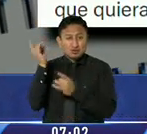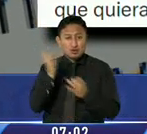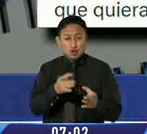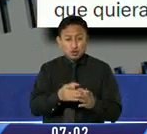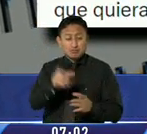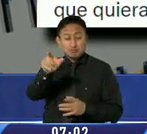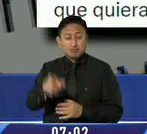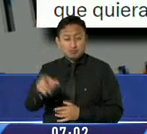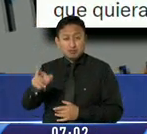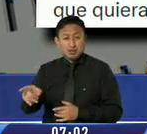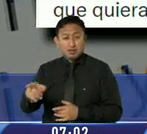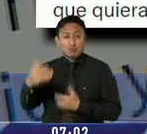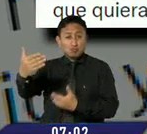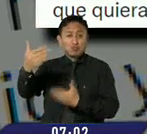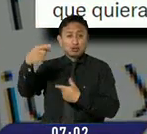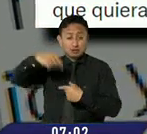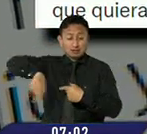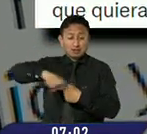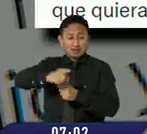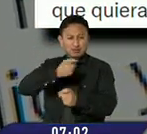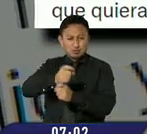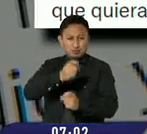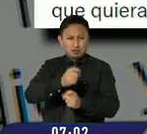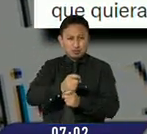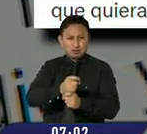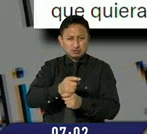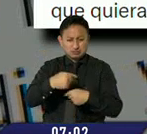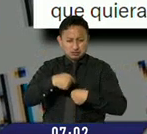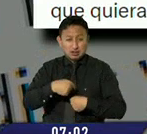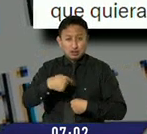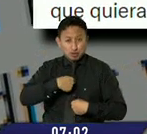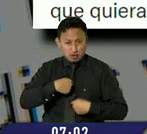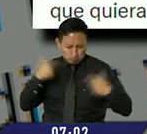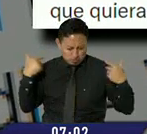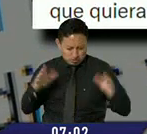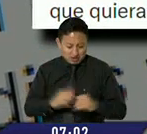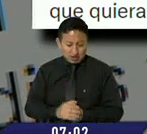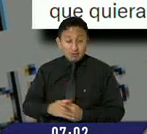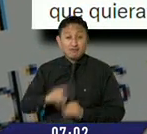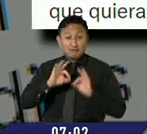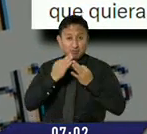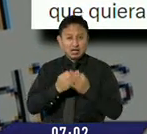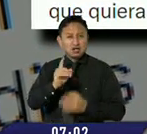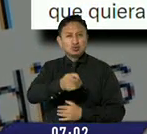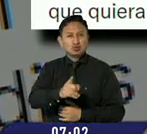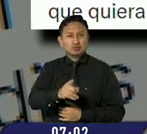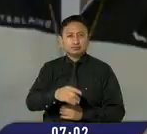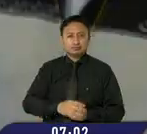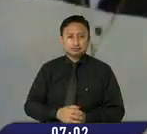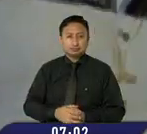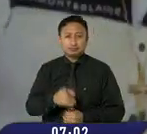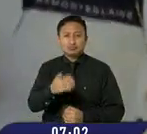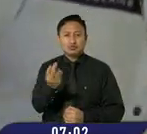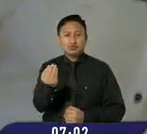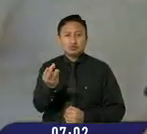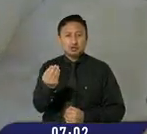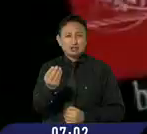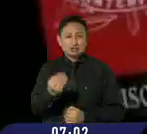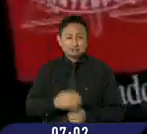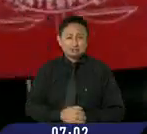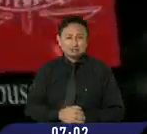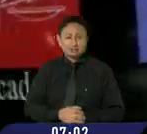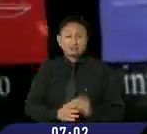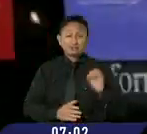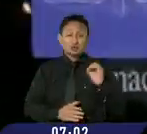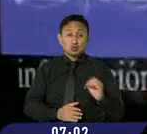humana de una clase política que está destruyendo el país, nos persigue. Conmigo lo que quieran, no con la familia. Miserables. Y es que desde octubre de este